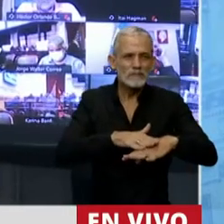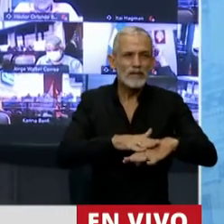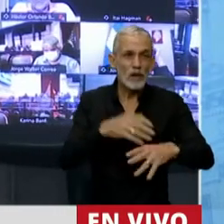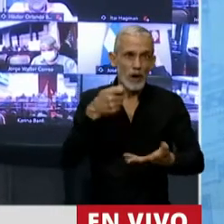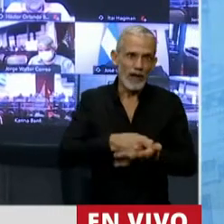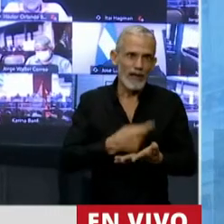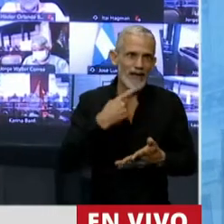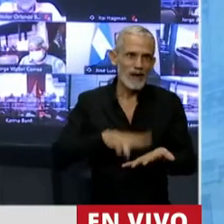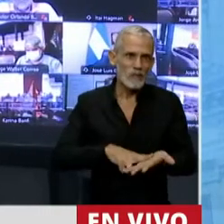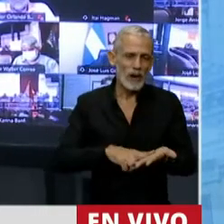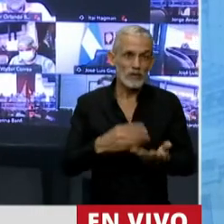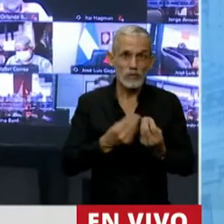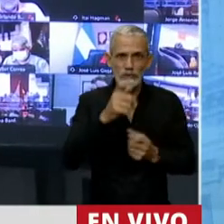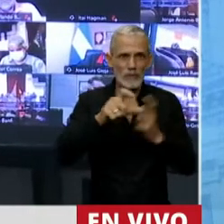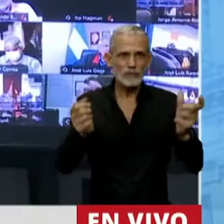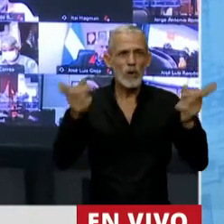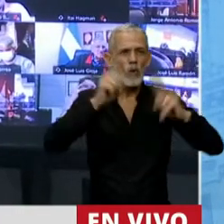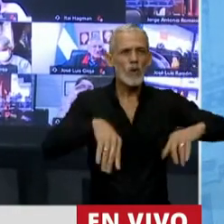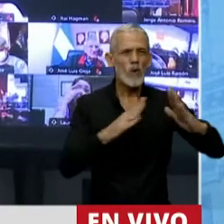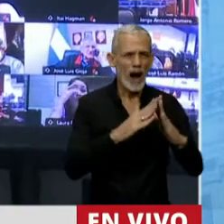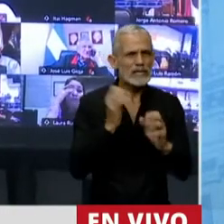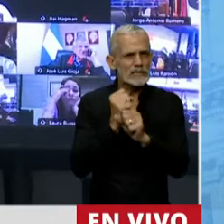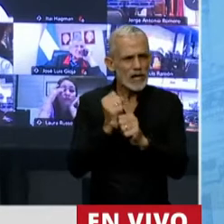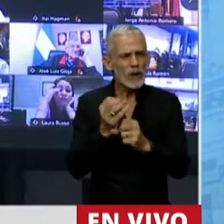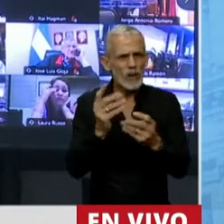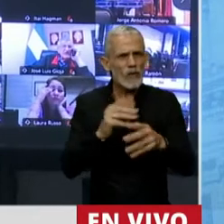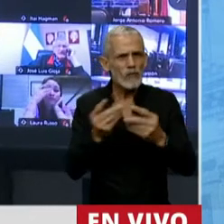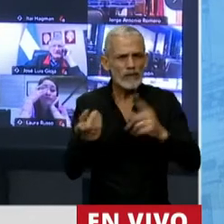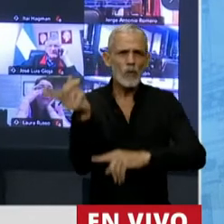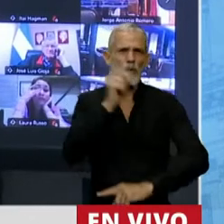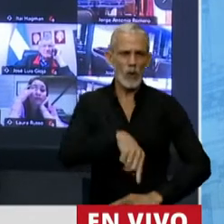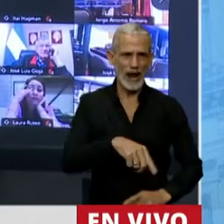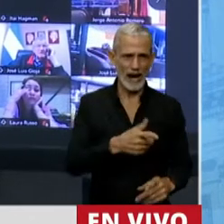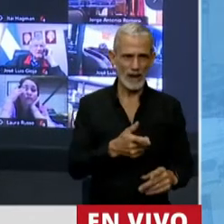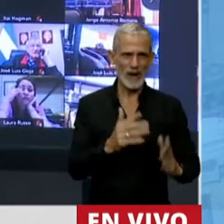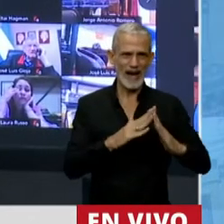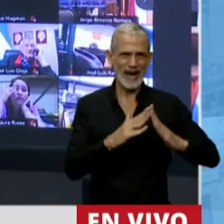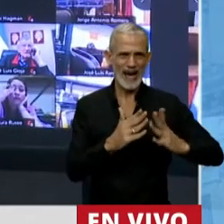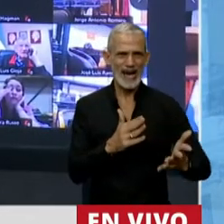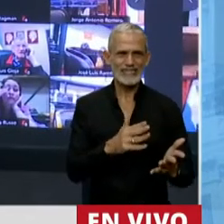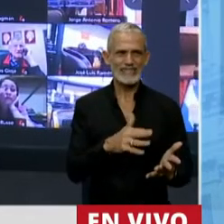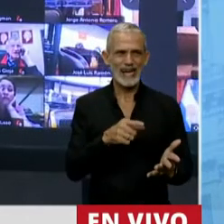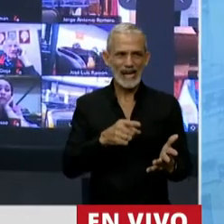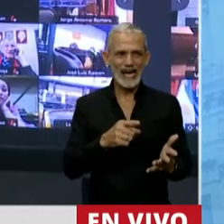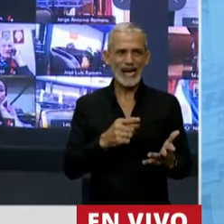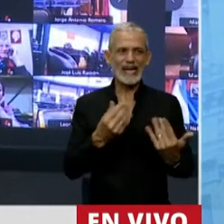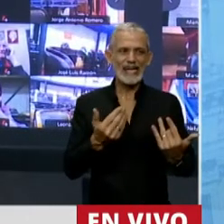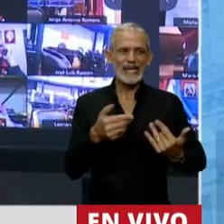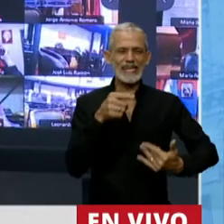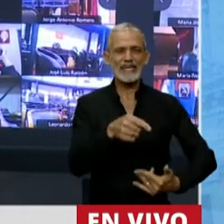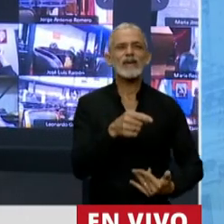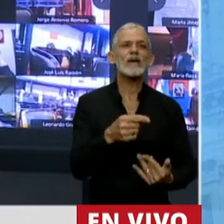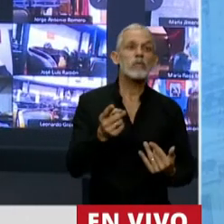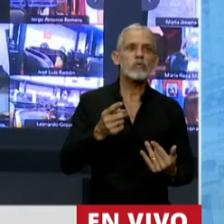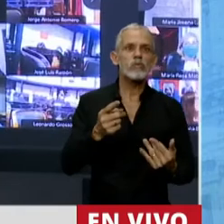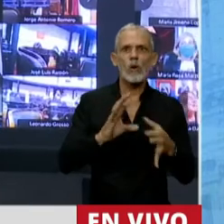seguramente muchos trabajadores que vuelven a su casa, como decía recién el diputado preopinante, y son trabajadores en